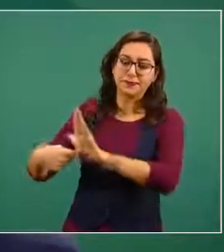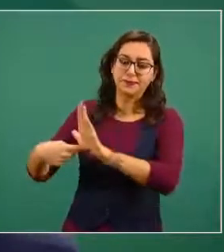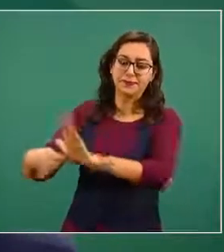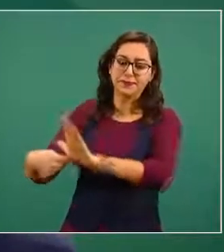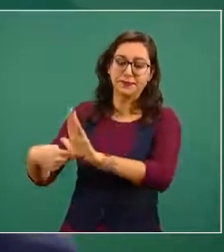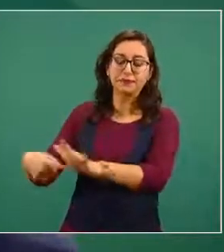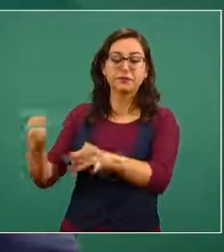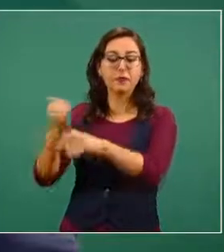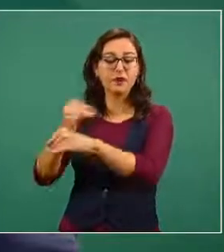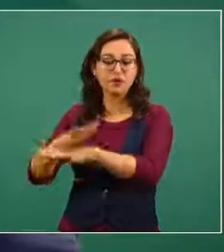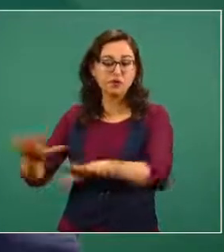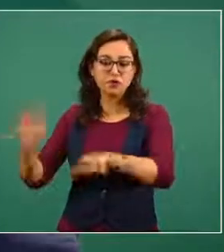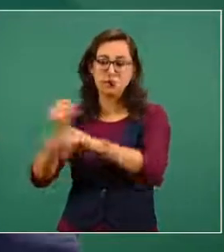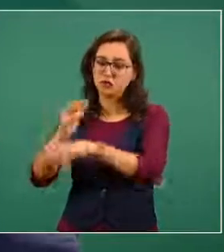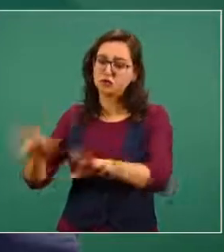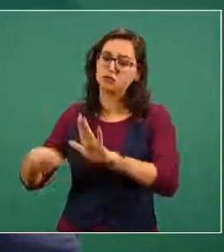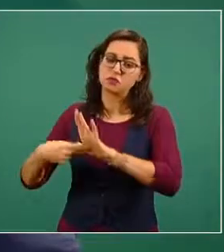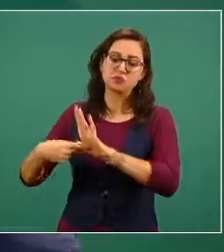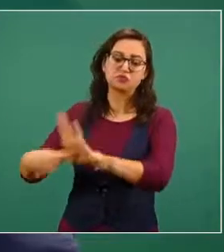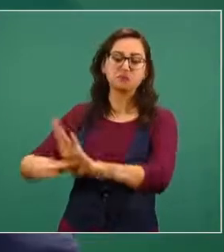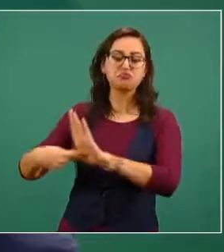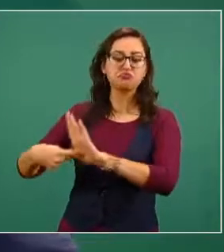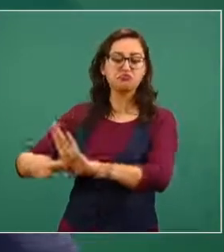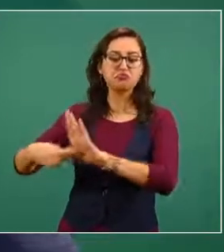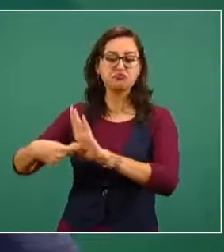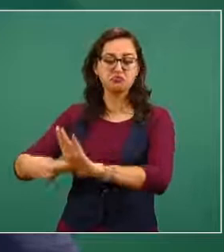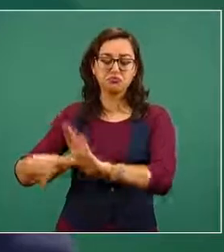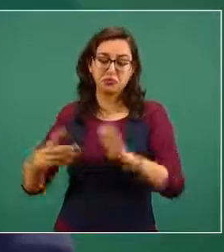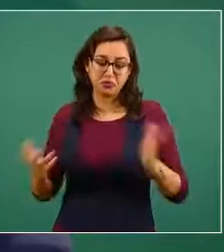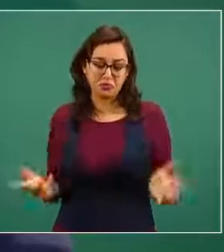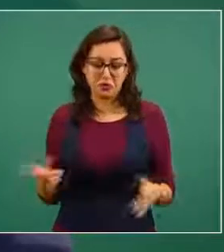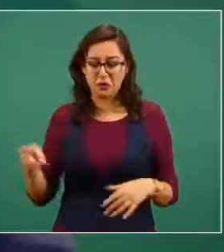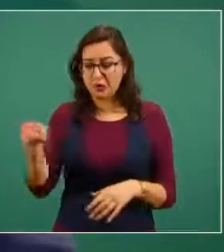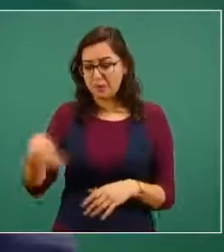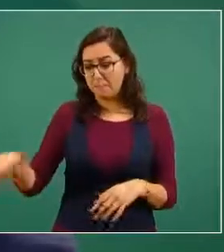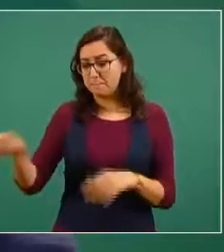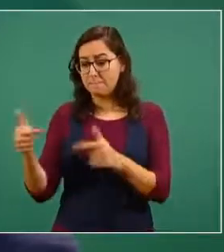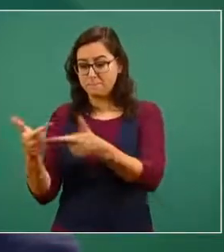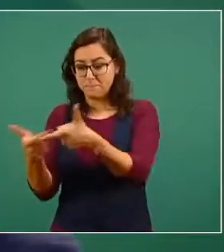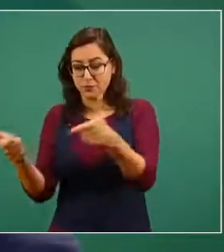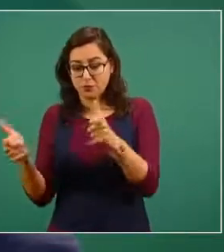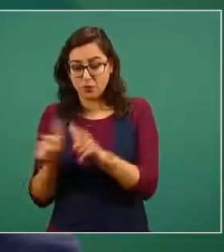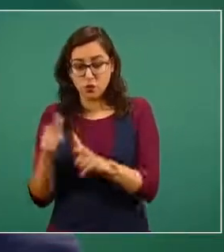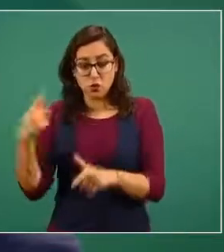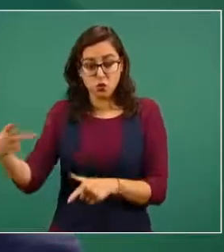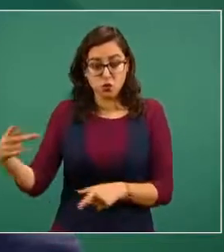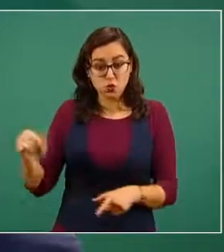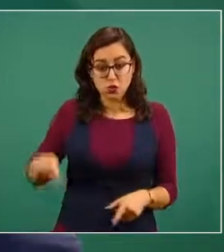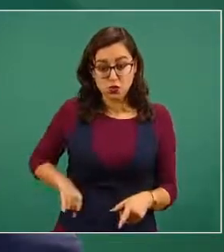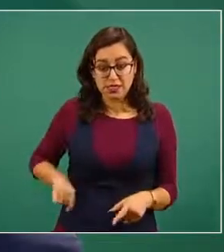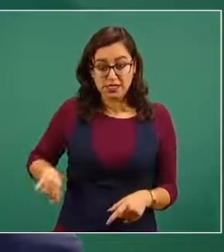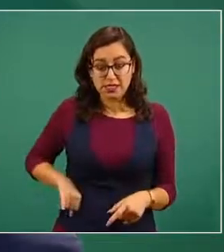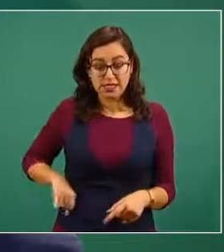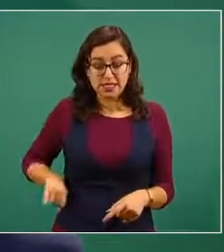representantes de grupos de intereses creados que